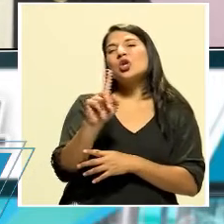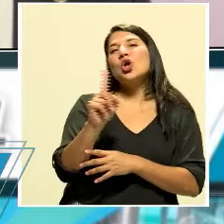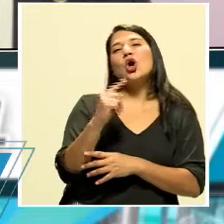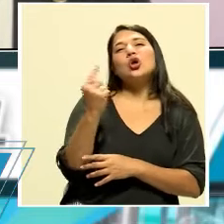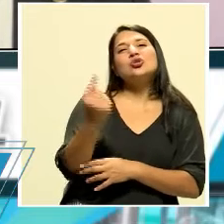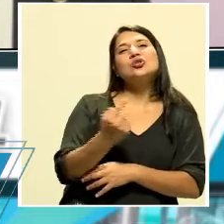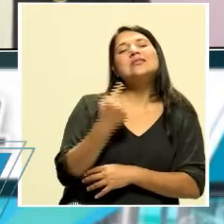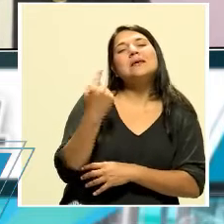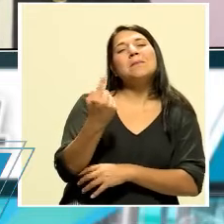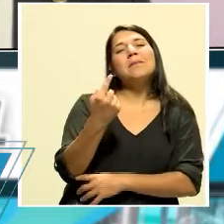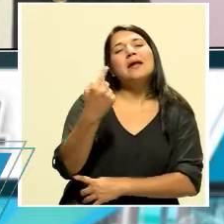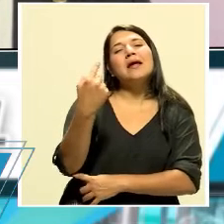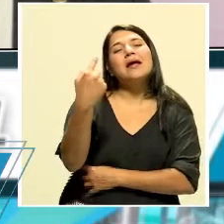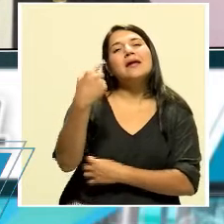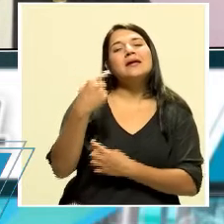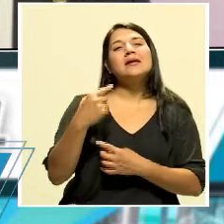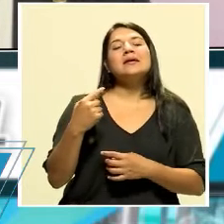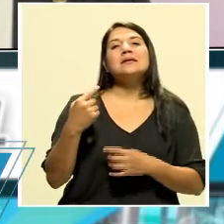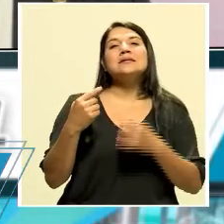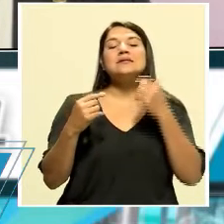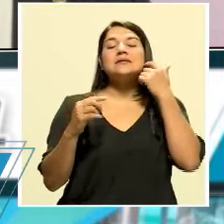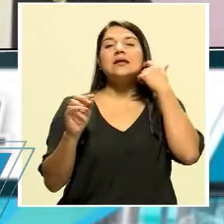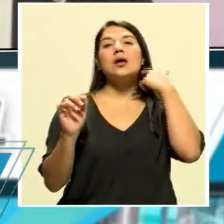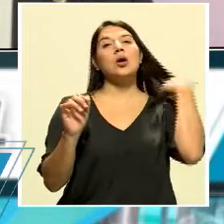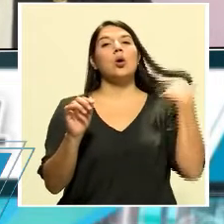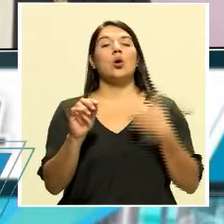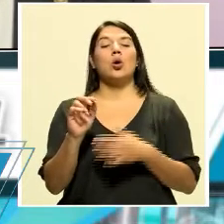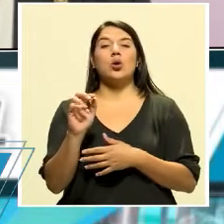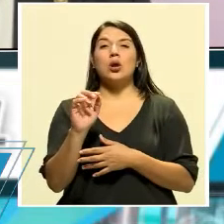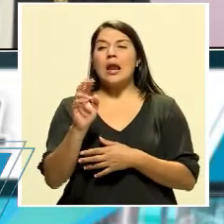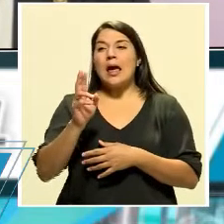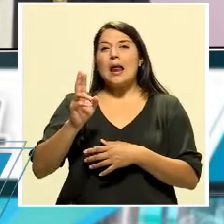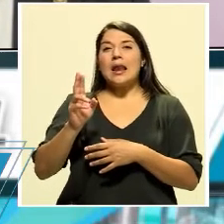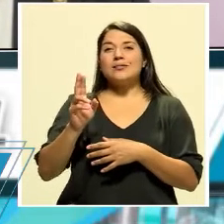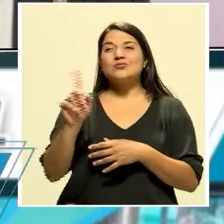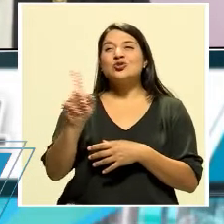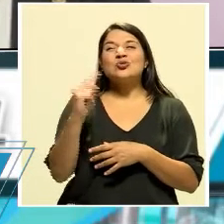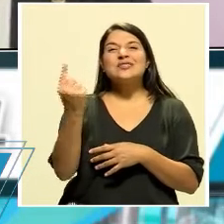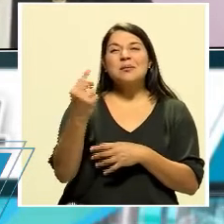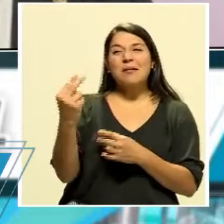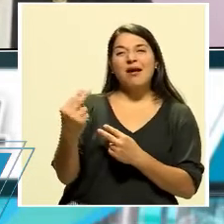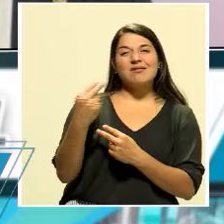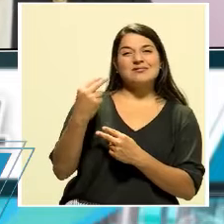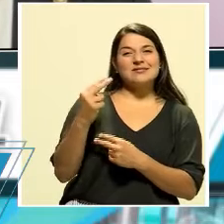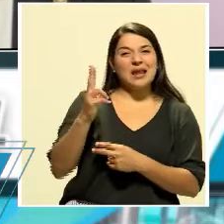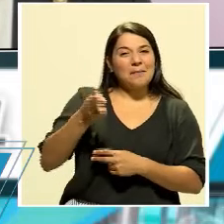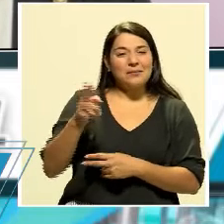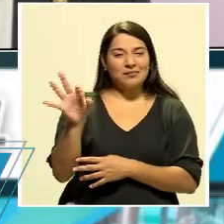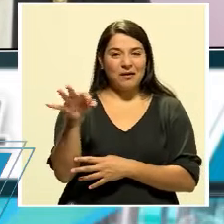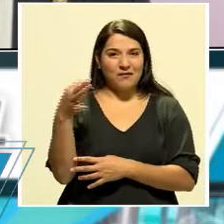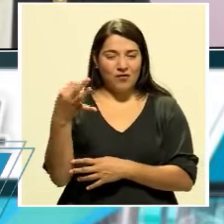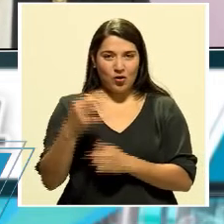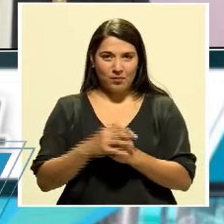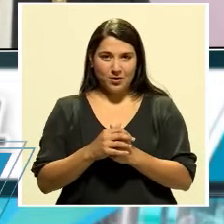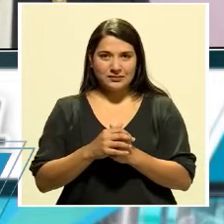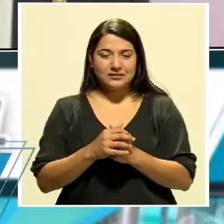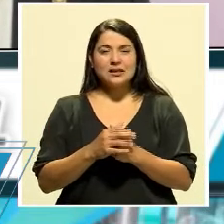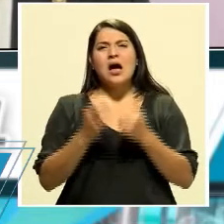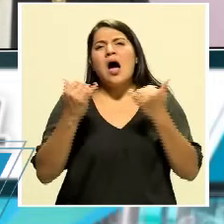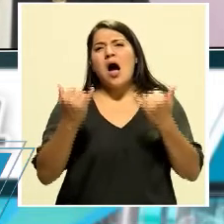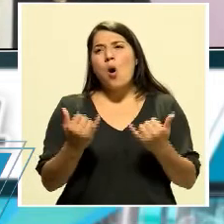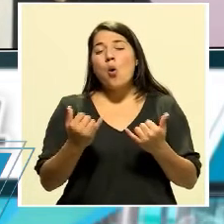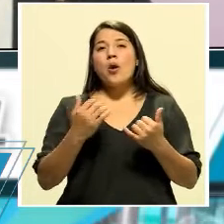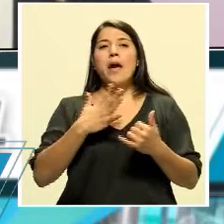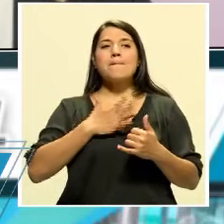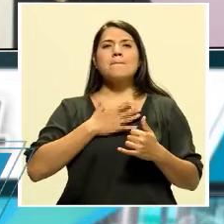como esa forma, digamos, sistemática de verlo a uno. Obviamente, pues, la voz, como usted dice, la voz,